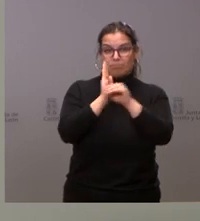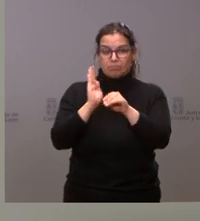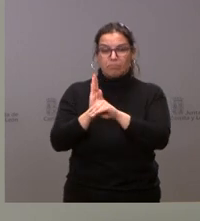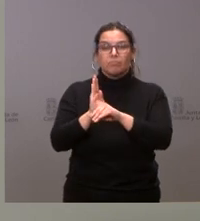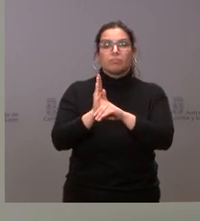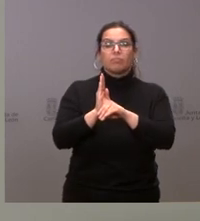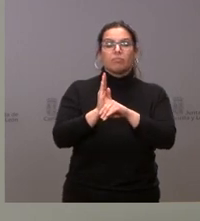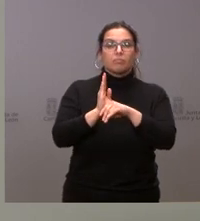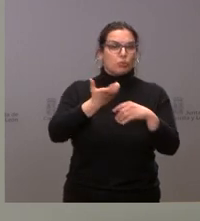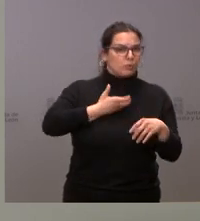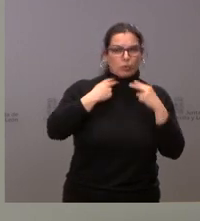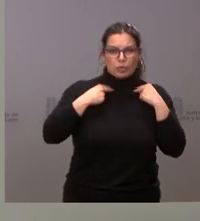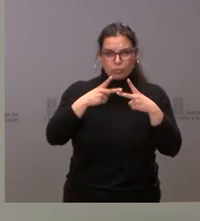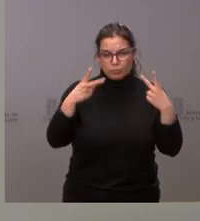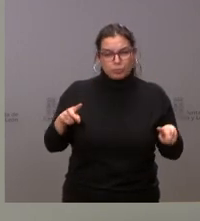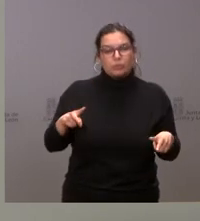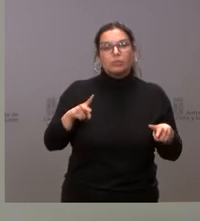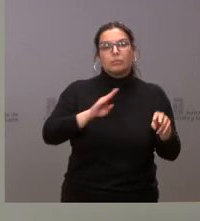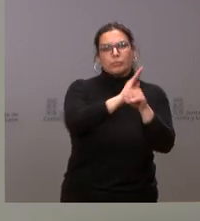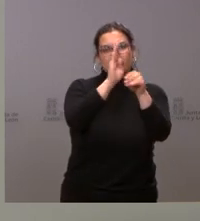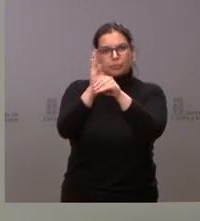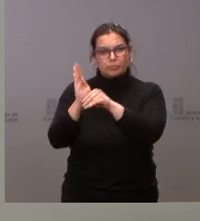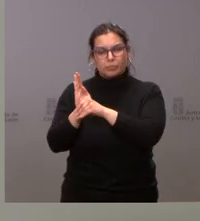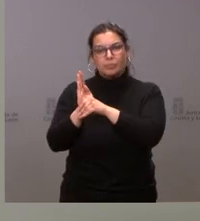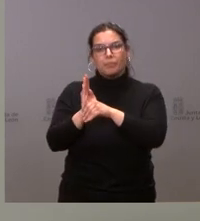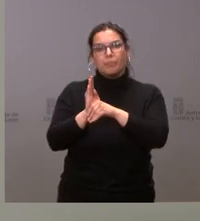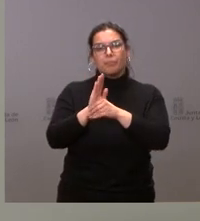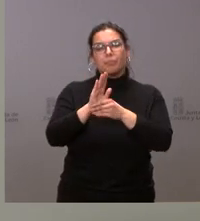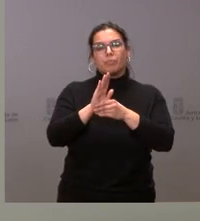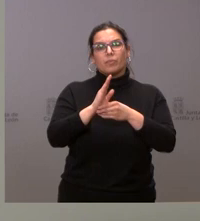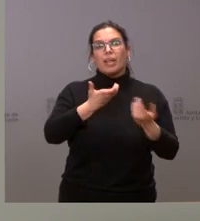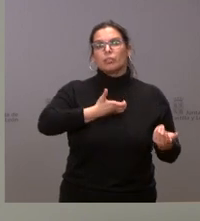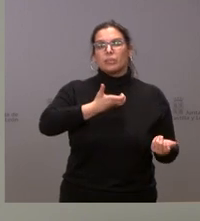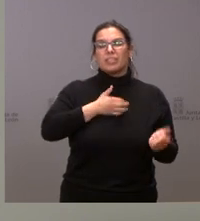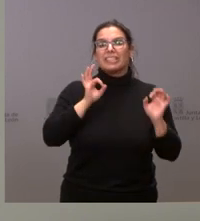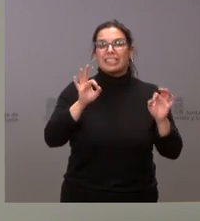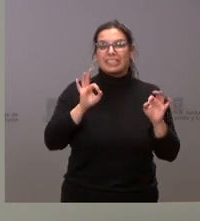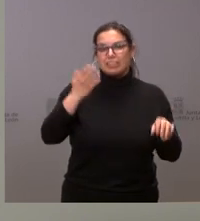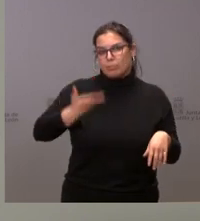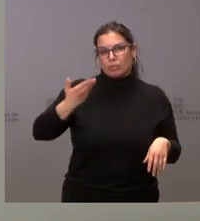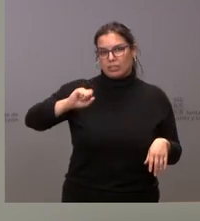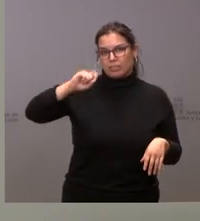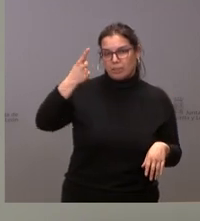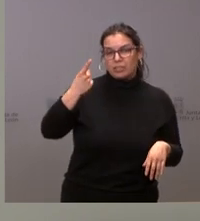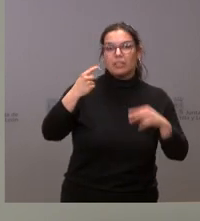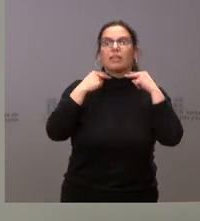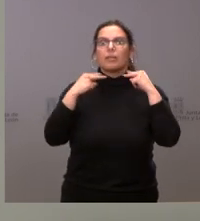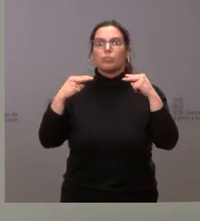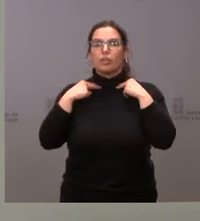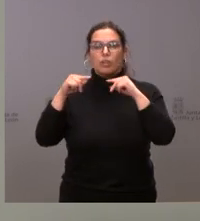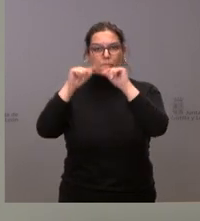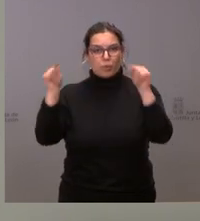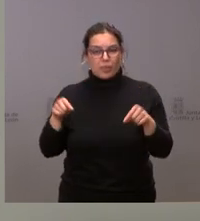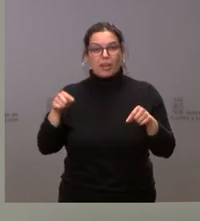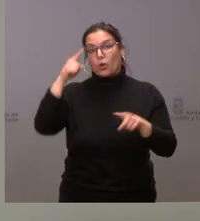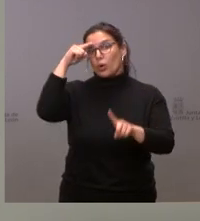locales, tanto los ayuntamientos como las diputaciones provinciales. Hablamos de los ayuntamientos más relevantes y de las diputaciones provinciales